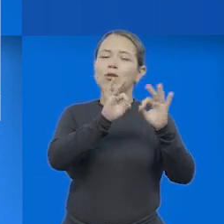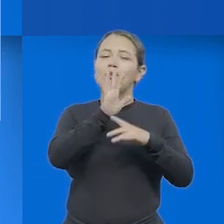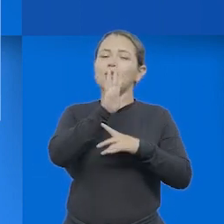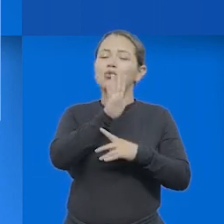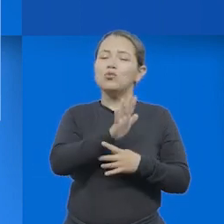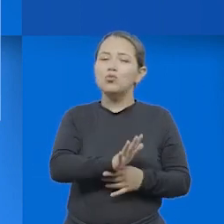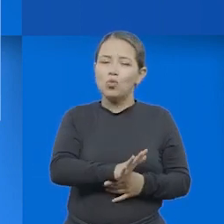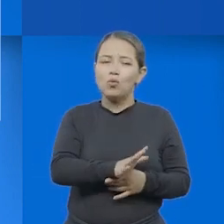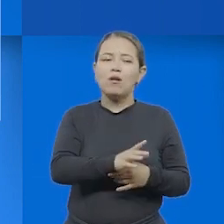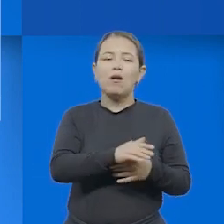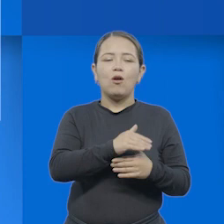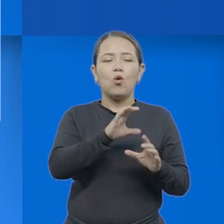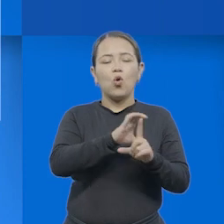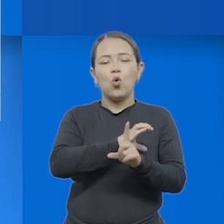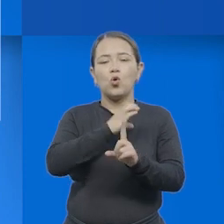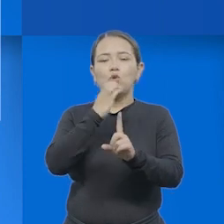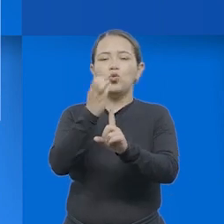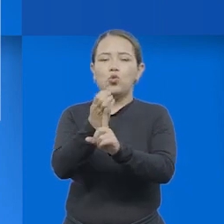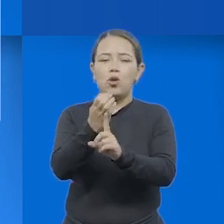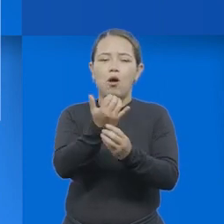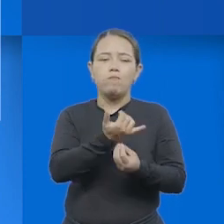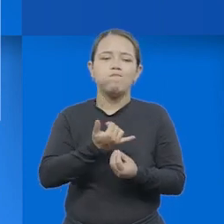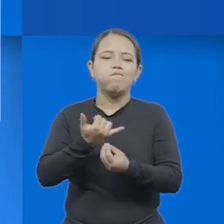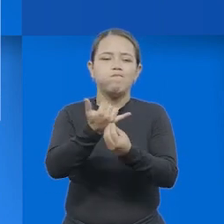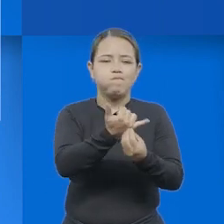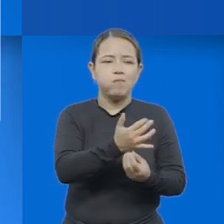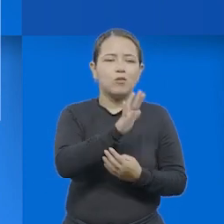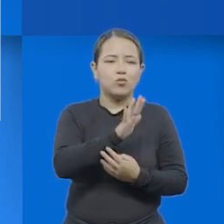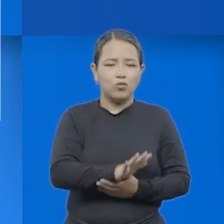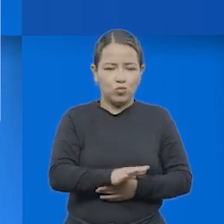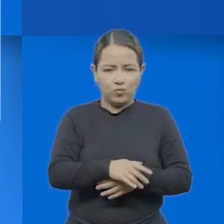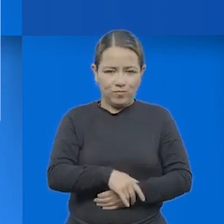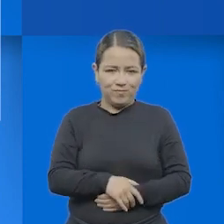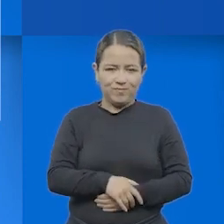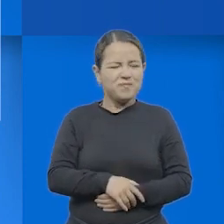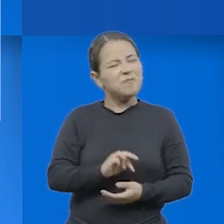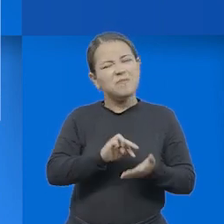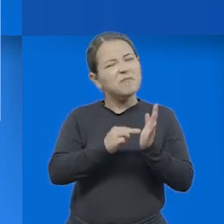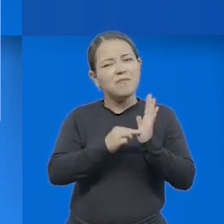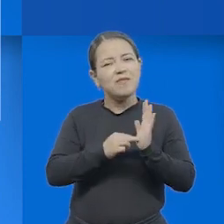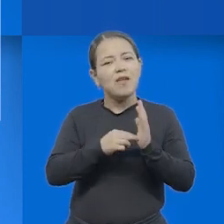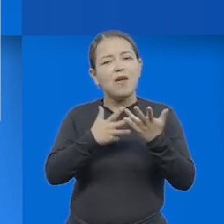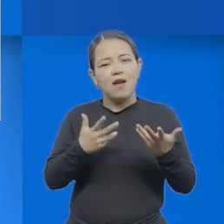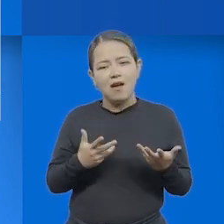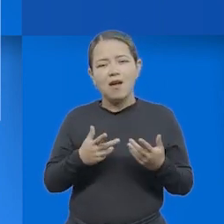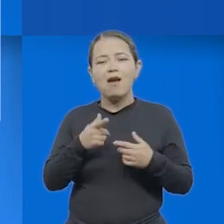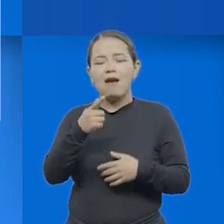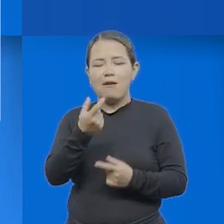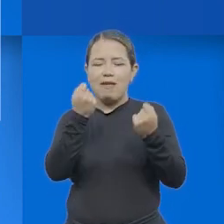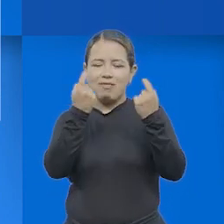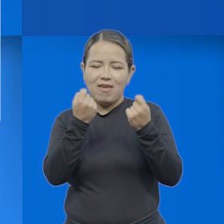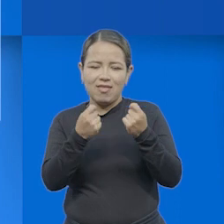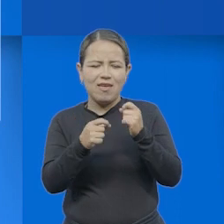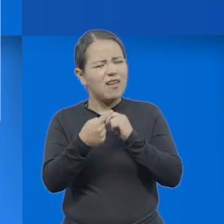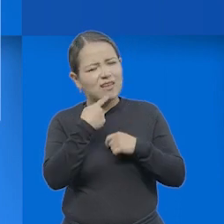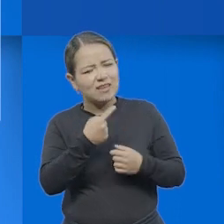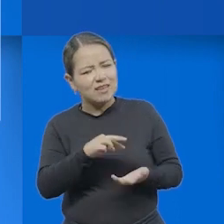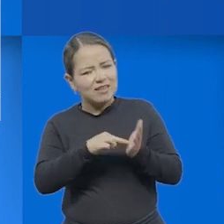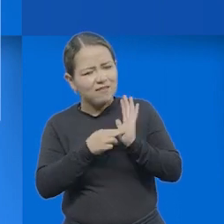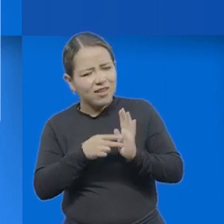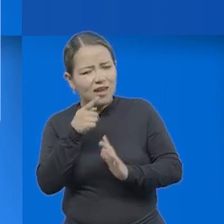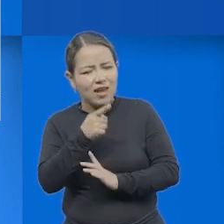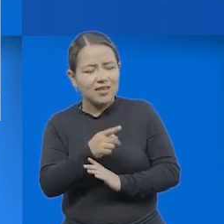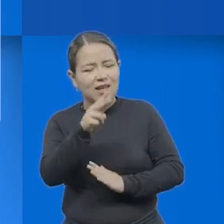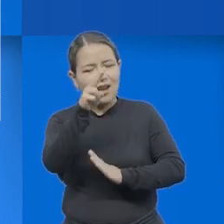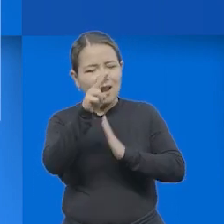semiótico-cultural e históricamente situado. Esto quiere decir que para poder tener un significado de